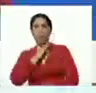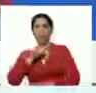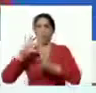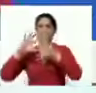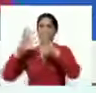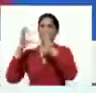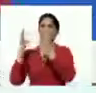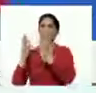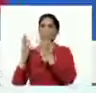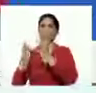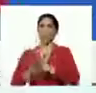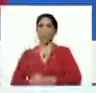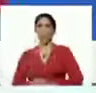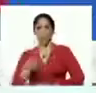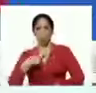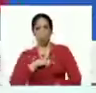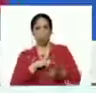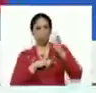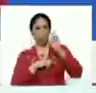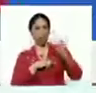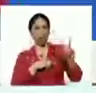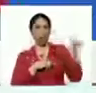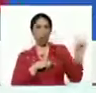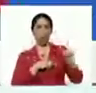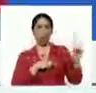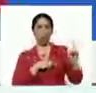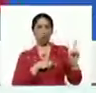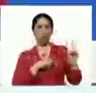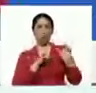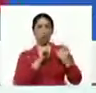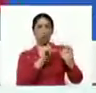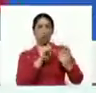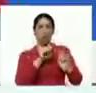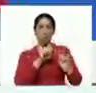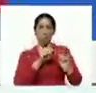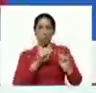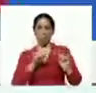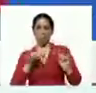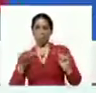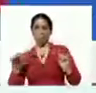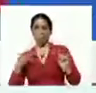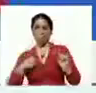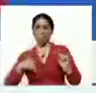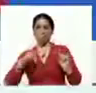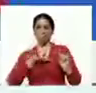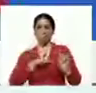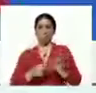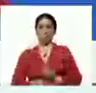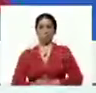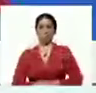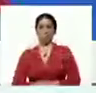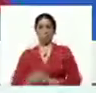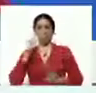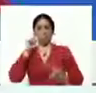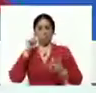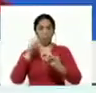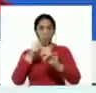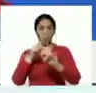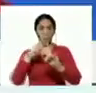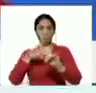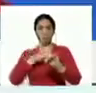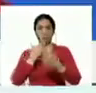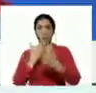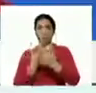en el país, vemos que quedó aplanada hace tiempo. Y que estamos llegando a la meta que nos propusimos.